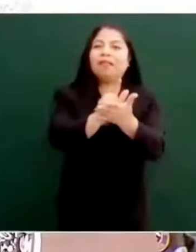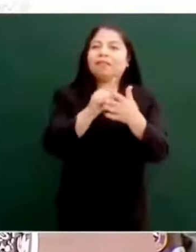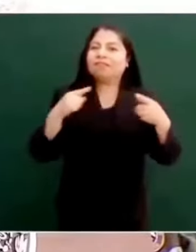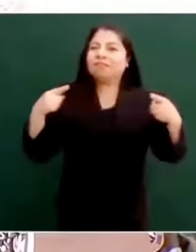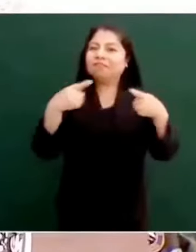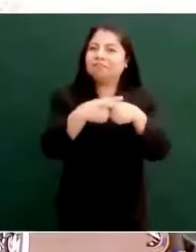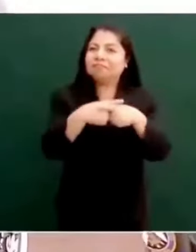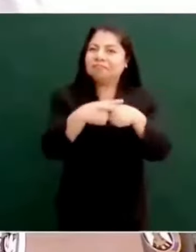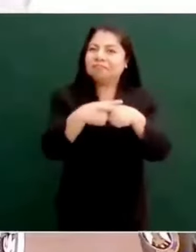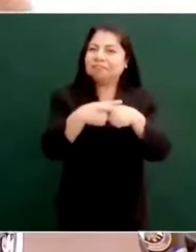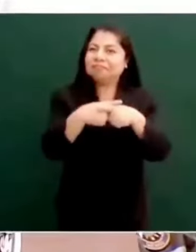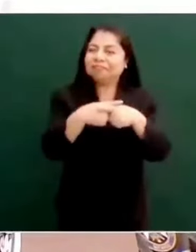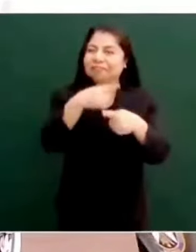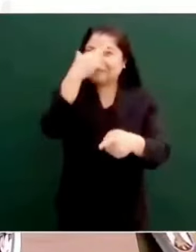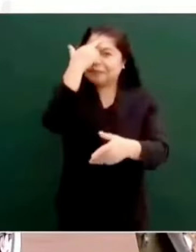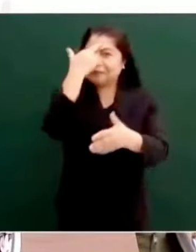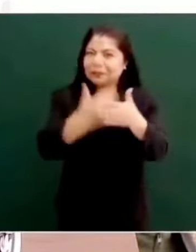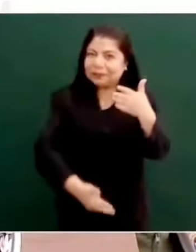una exageración,